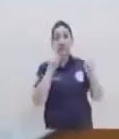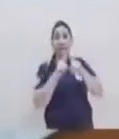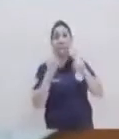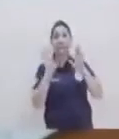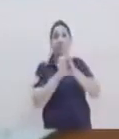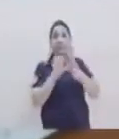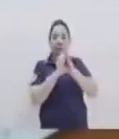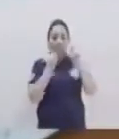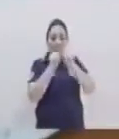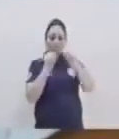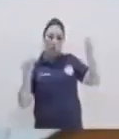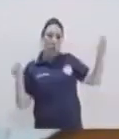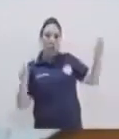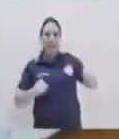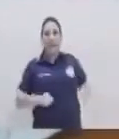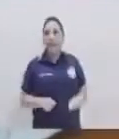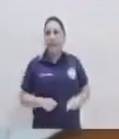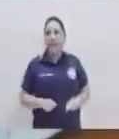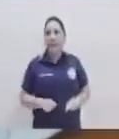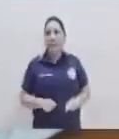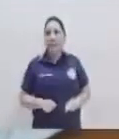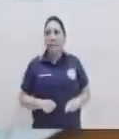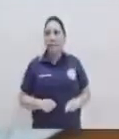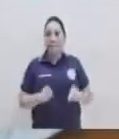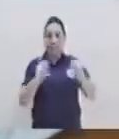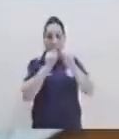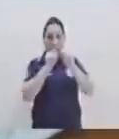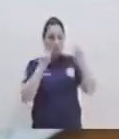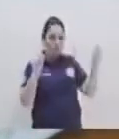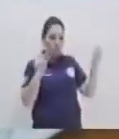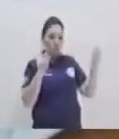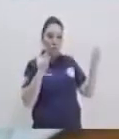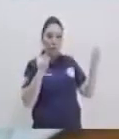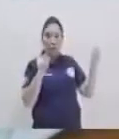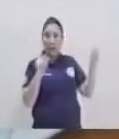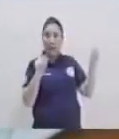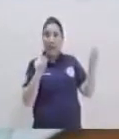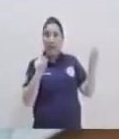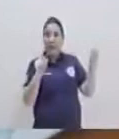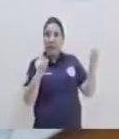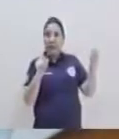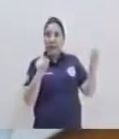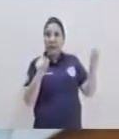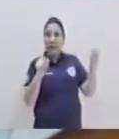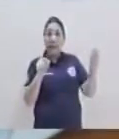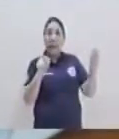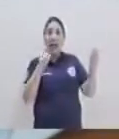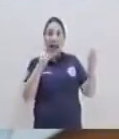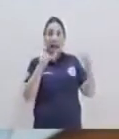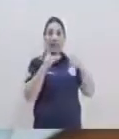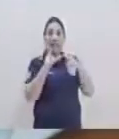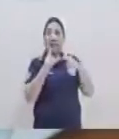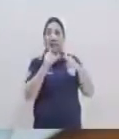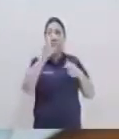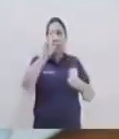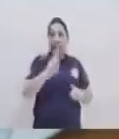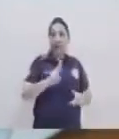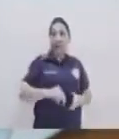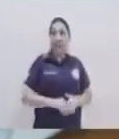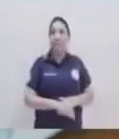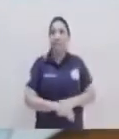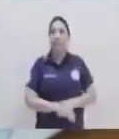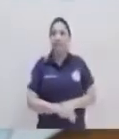vamos a trazar una línea para unir el foco con nuestro punto. Y a este punto le vamos a llamar punto R.